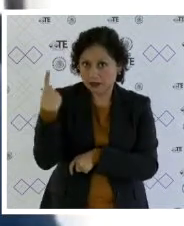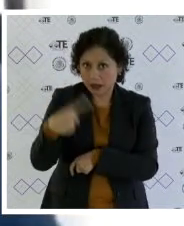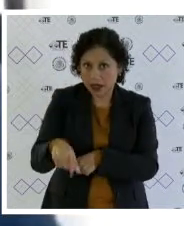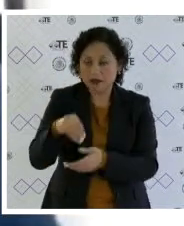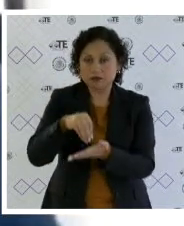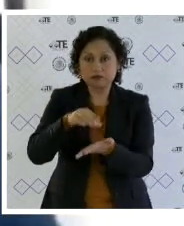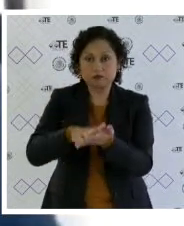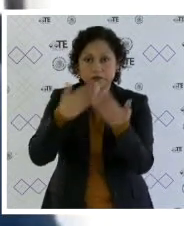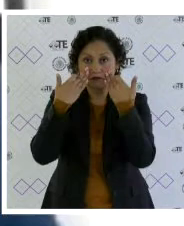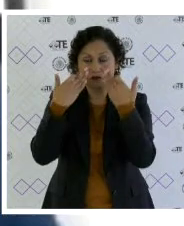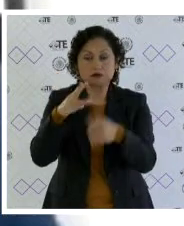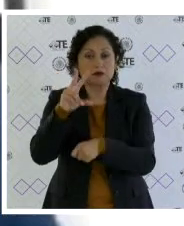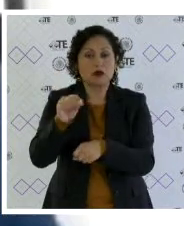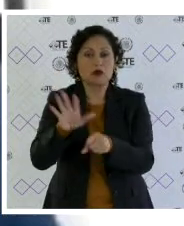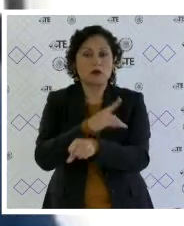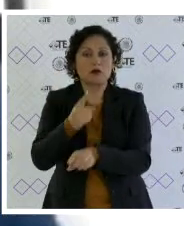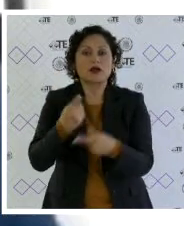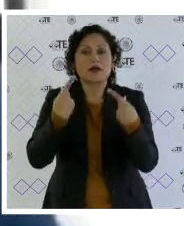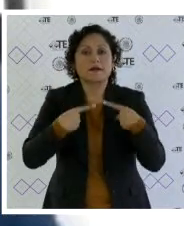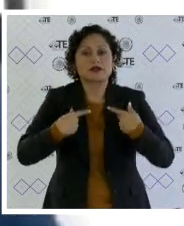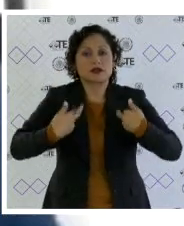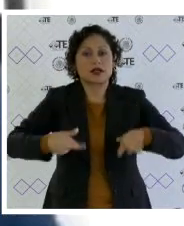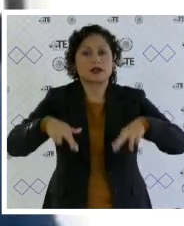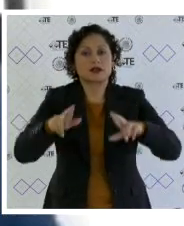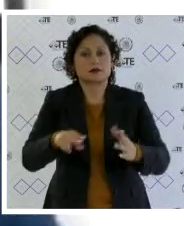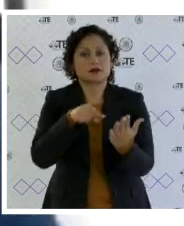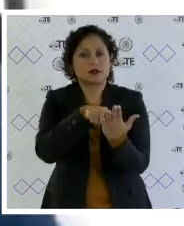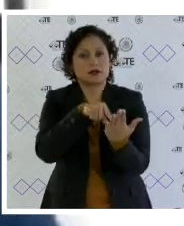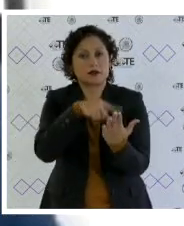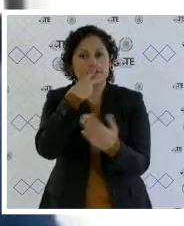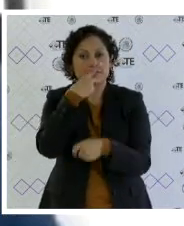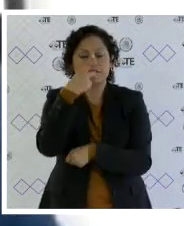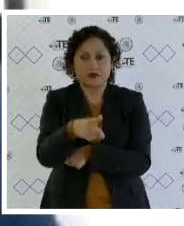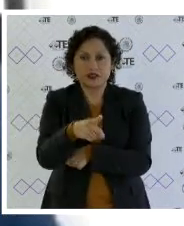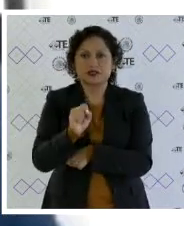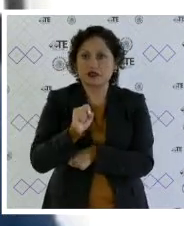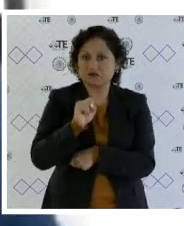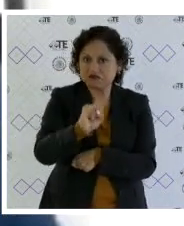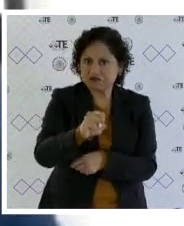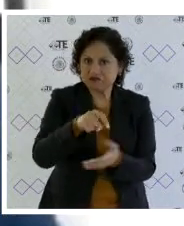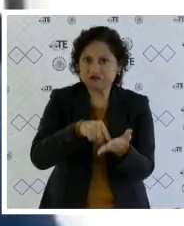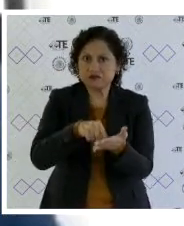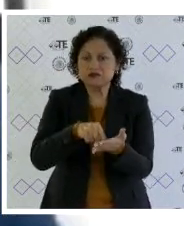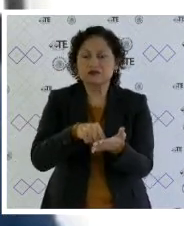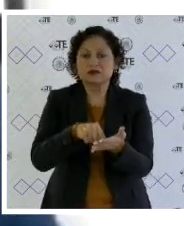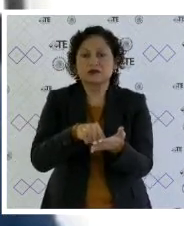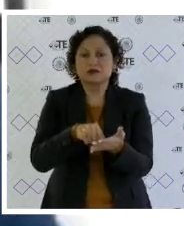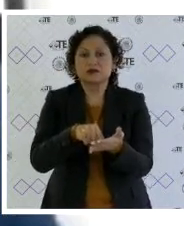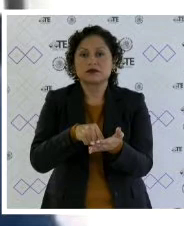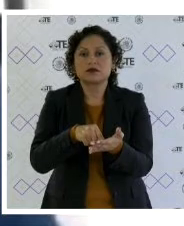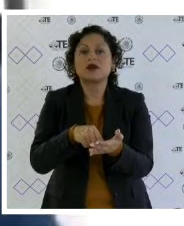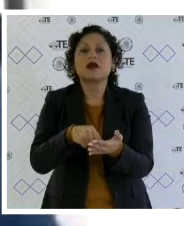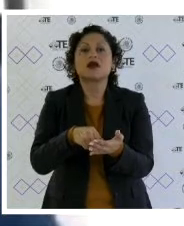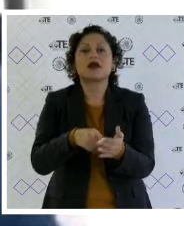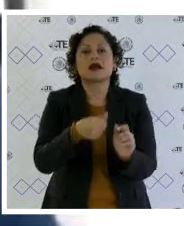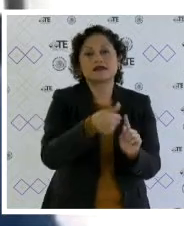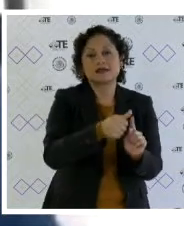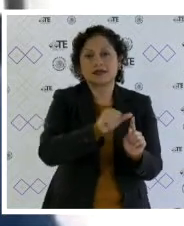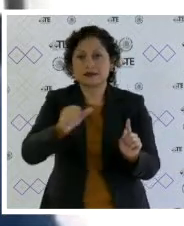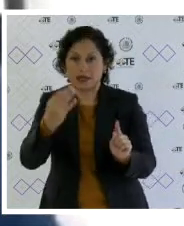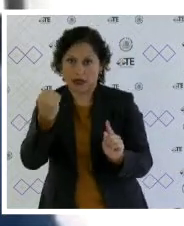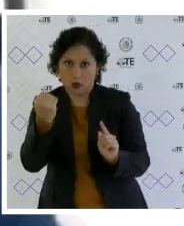autoridad responsable pasó por alto que los espacios para la aplicación de acciones afirmativas comprenden de las posiciones 6 a 9,